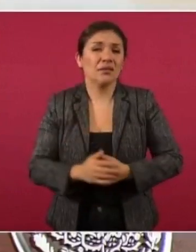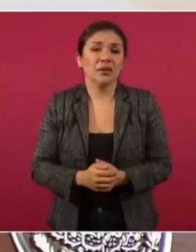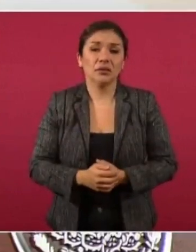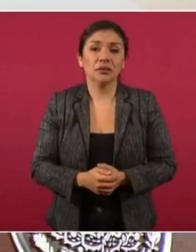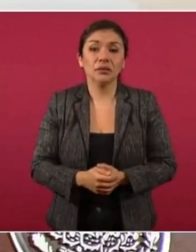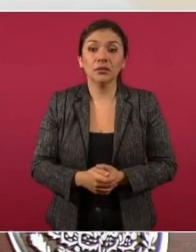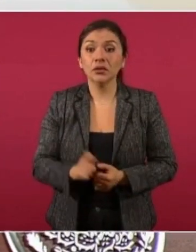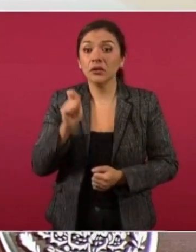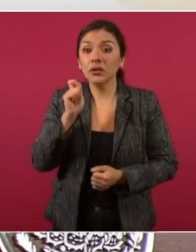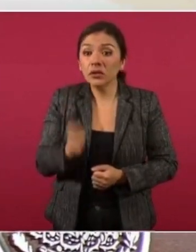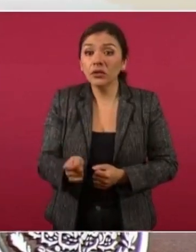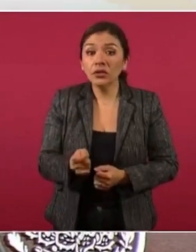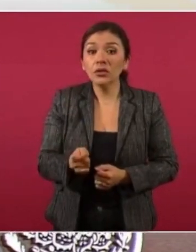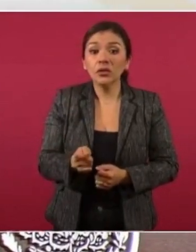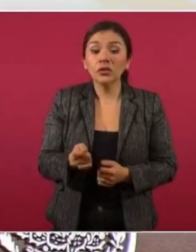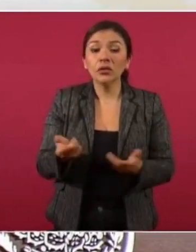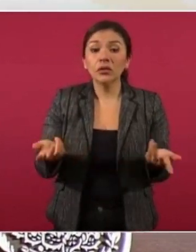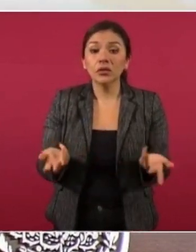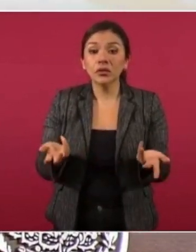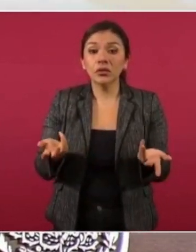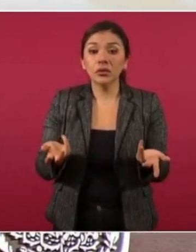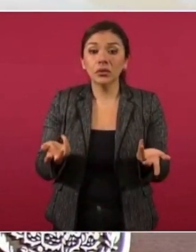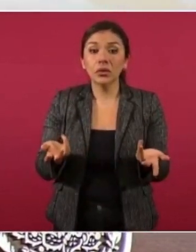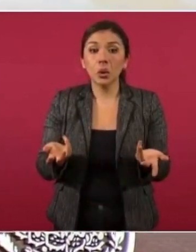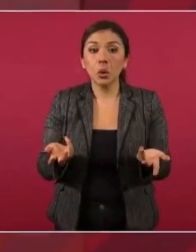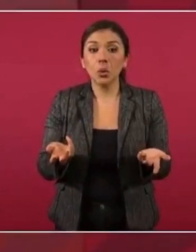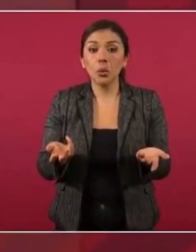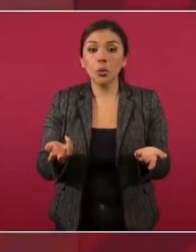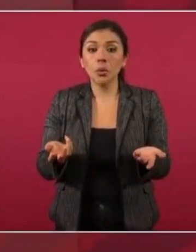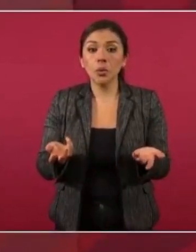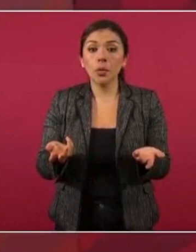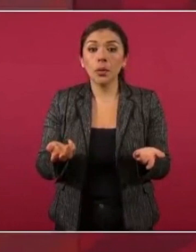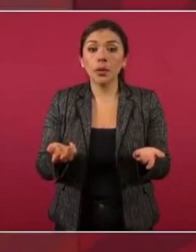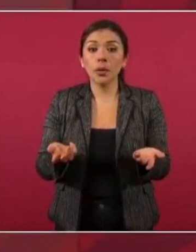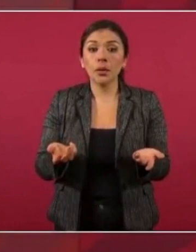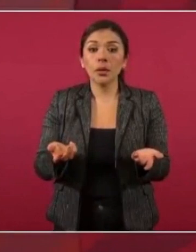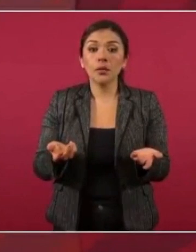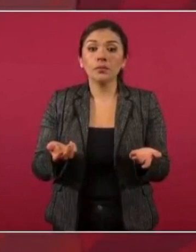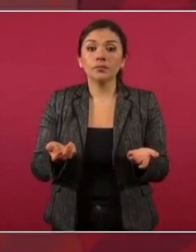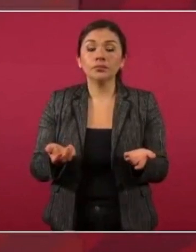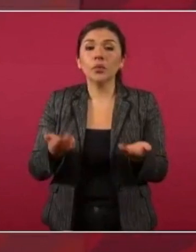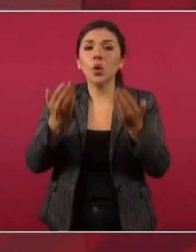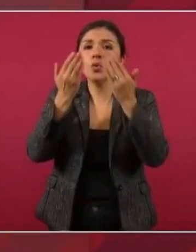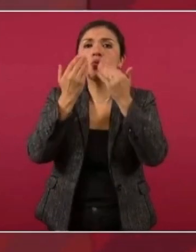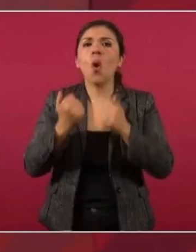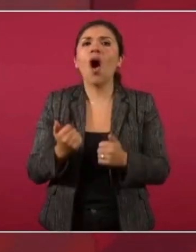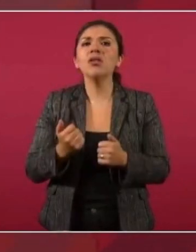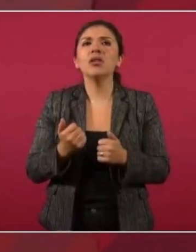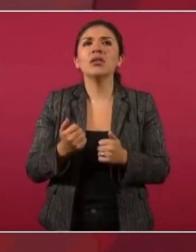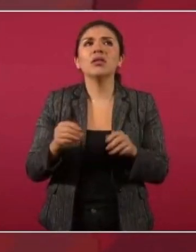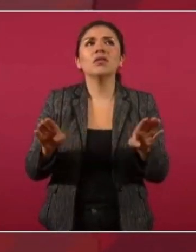división,